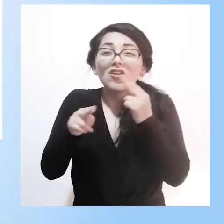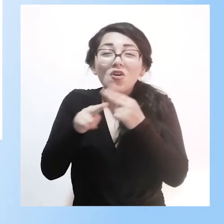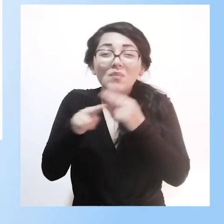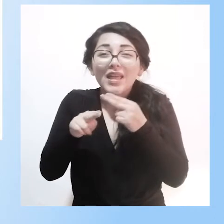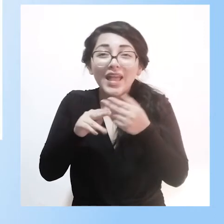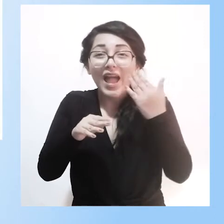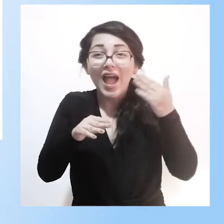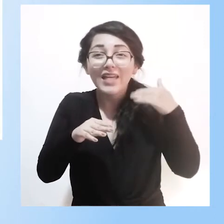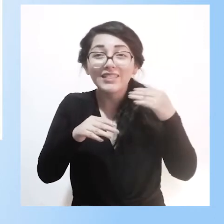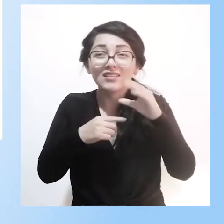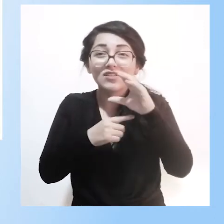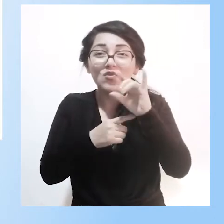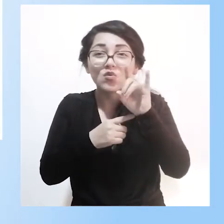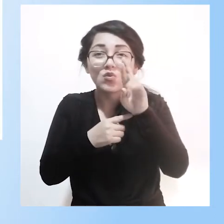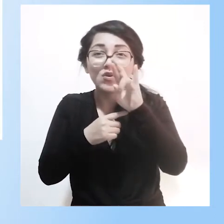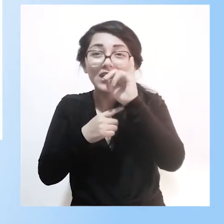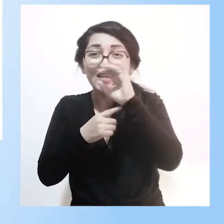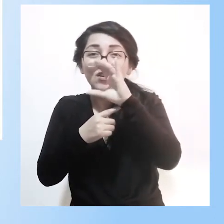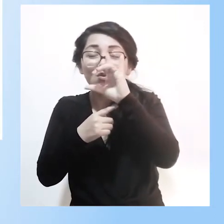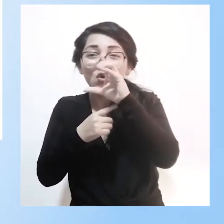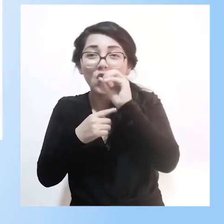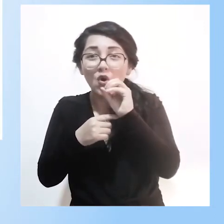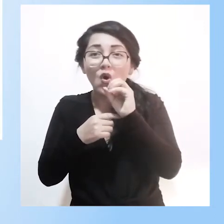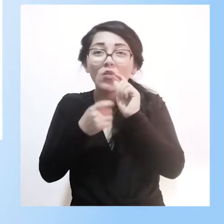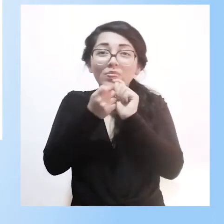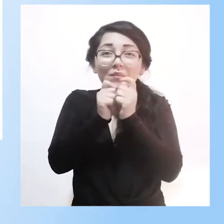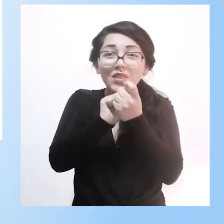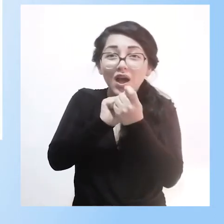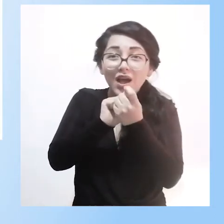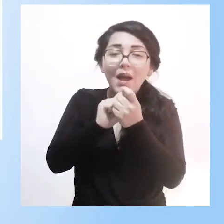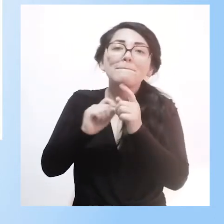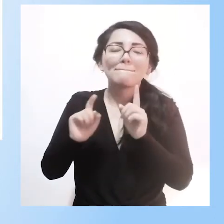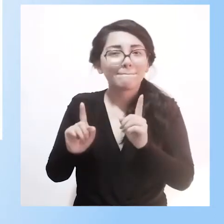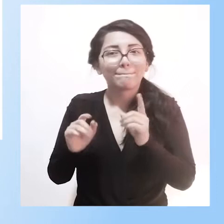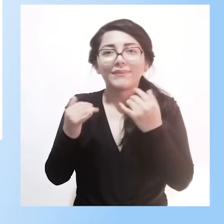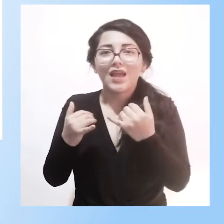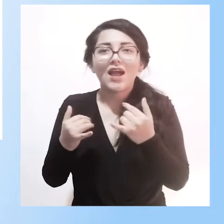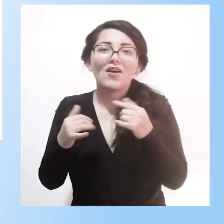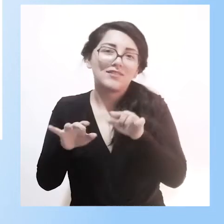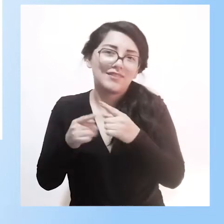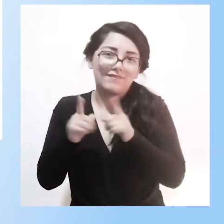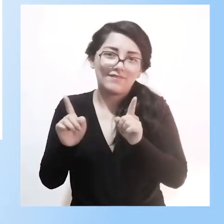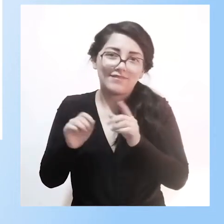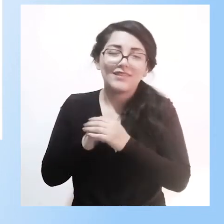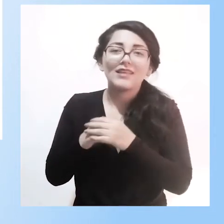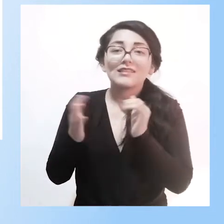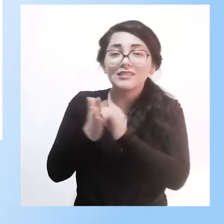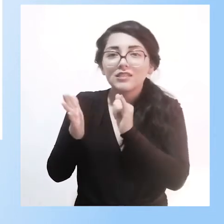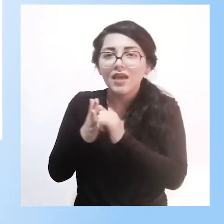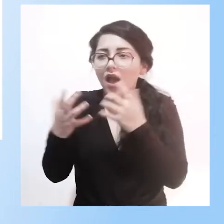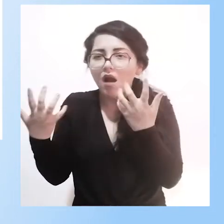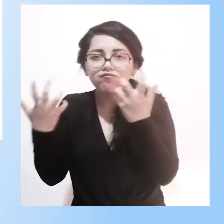escuela de origen, coordinado con el grado de origen, coordinado con los contenidos